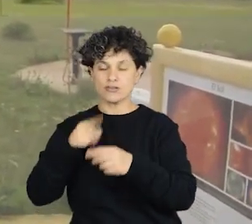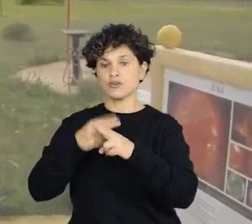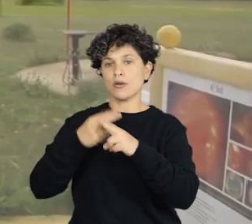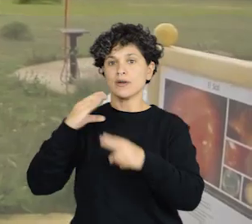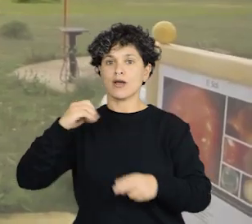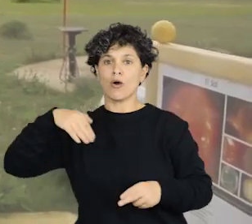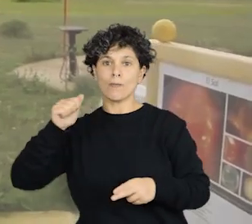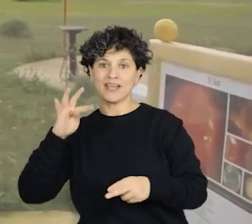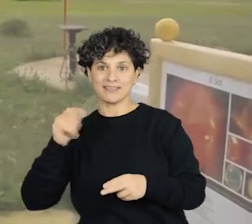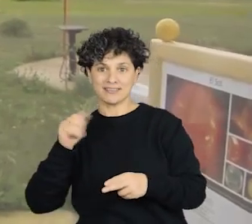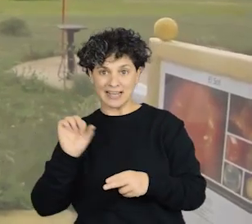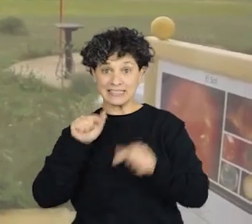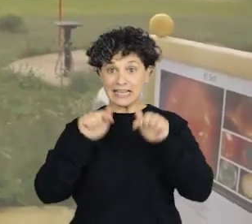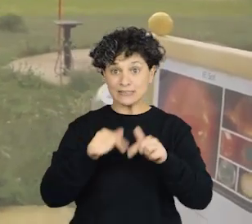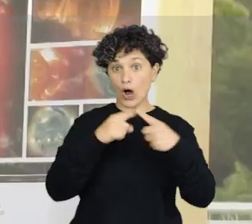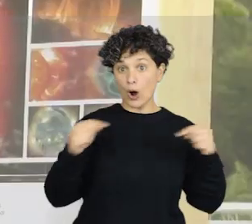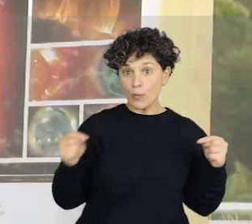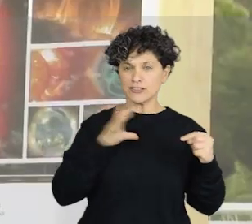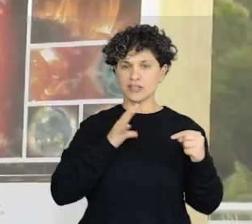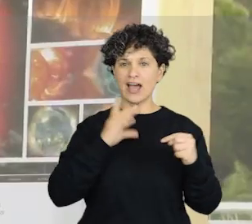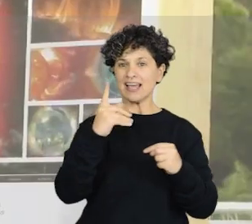de diámetro o aún más pequeños.